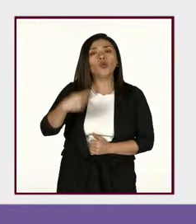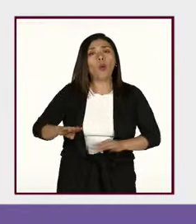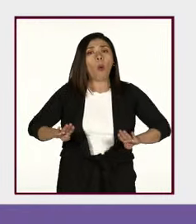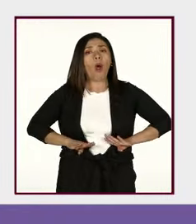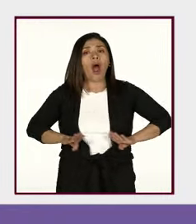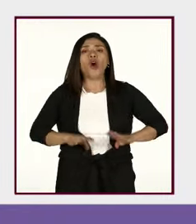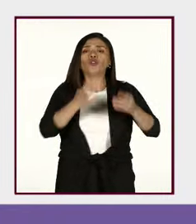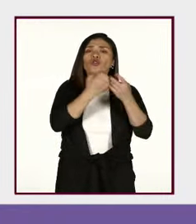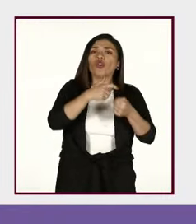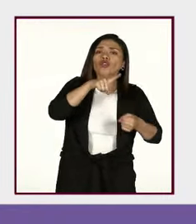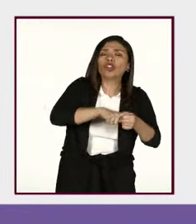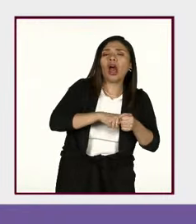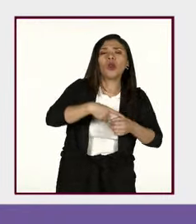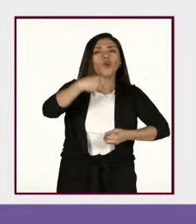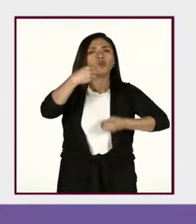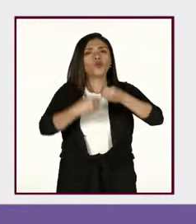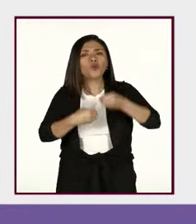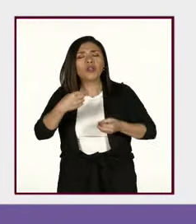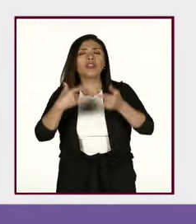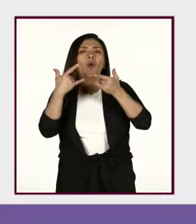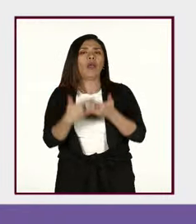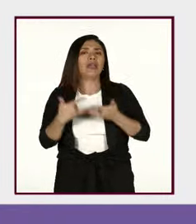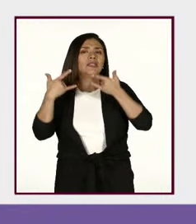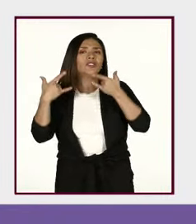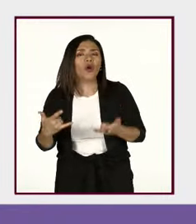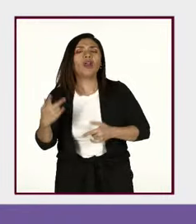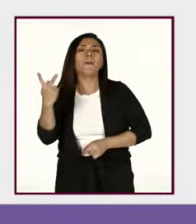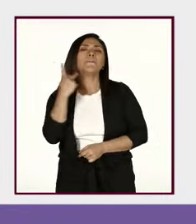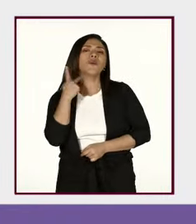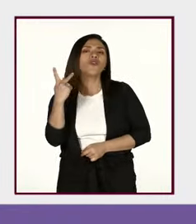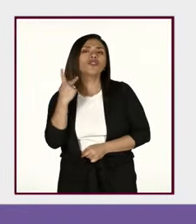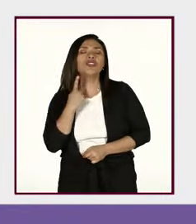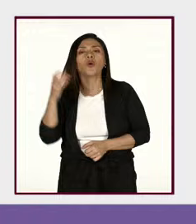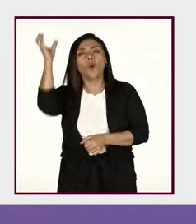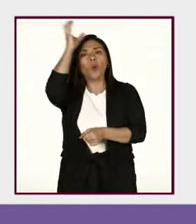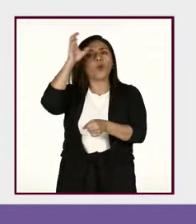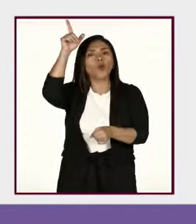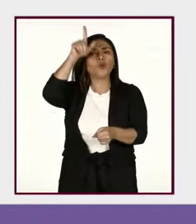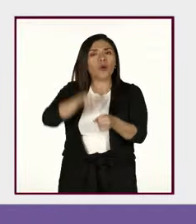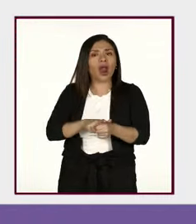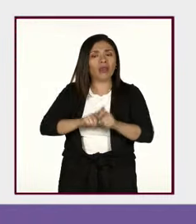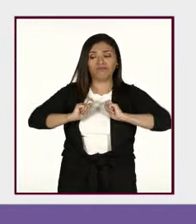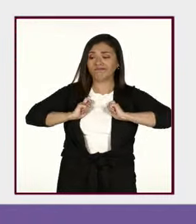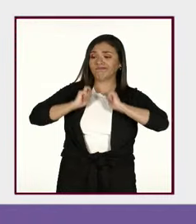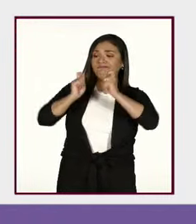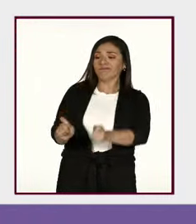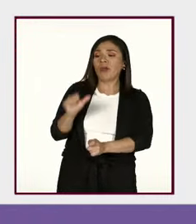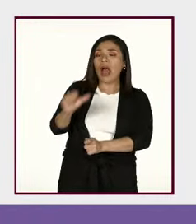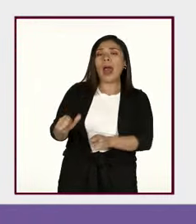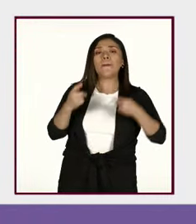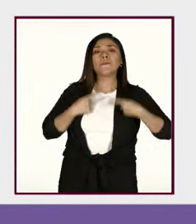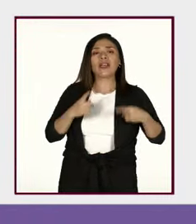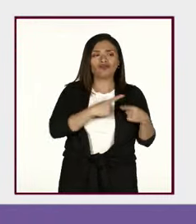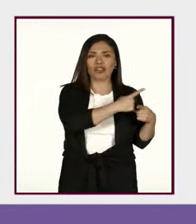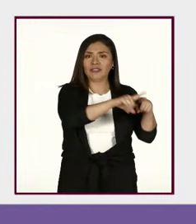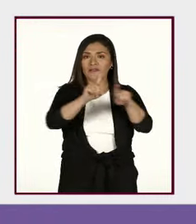sociales, jurídicos, históricos, políticos y culturales asignados a las personas.